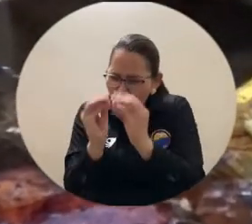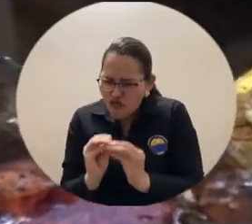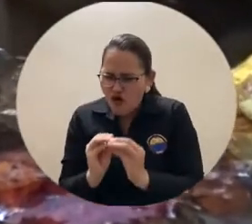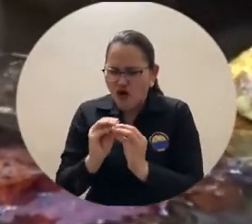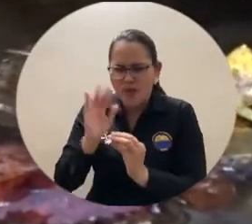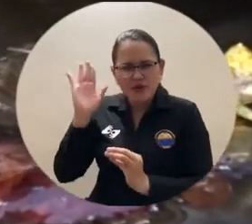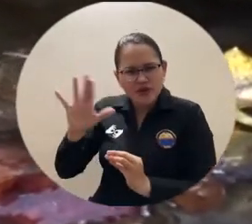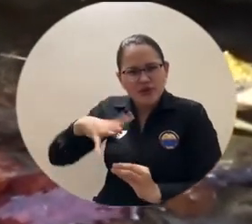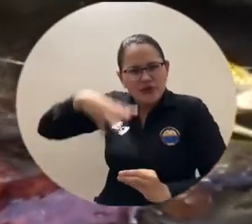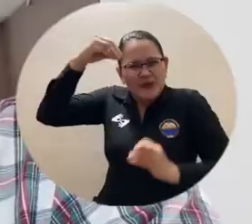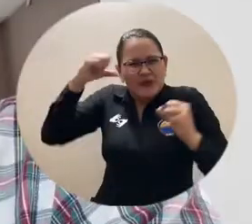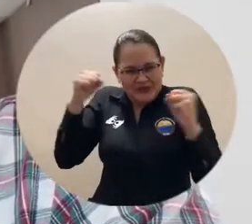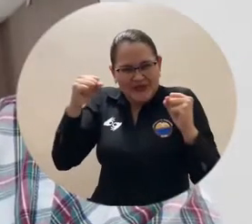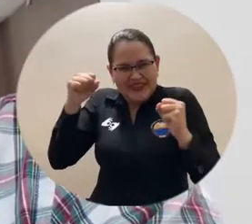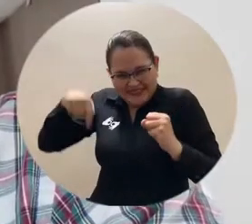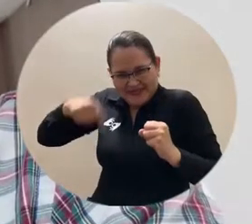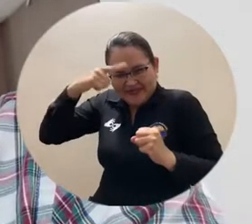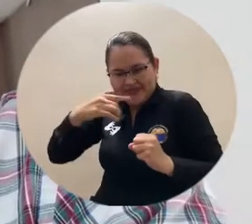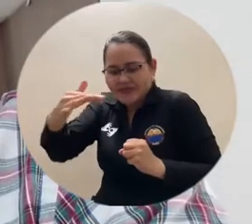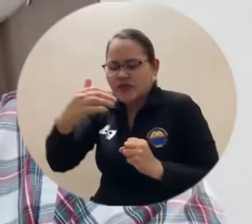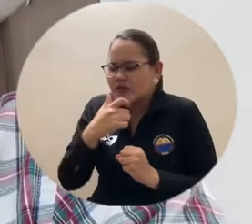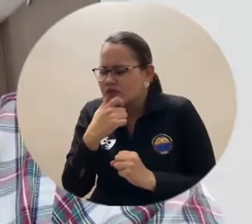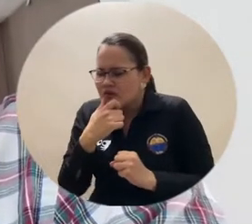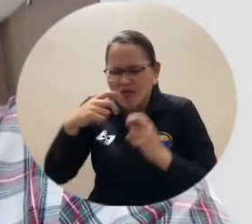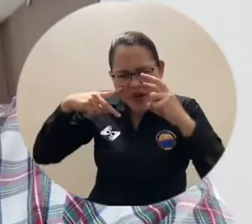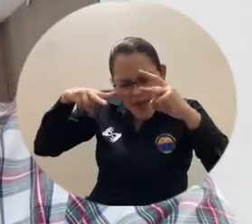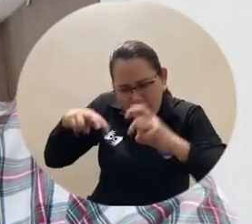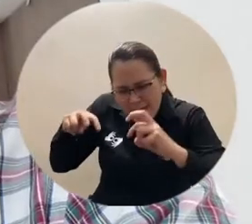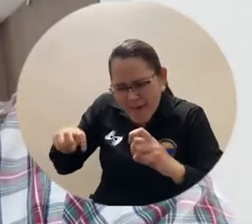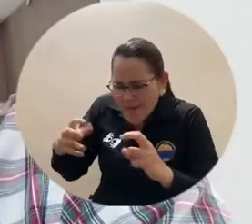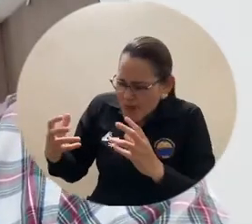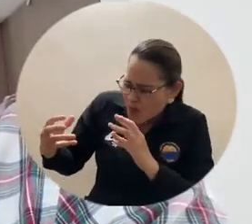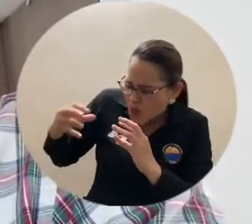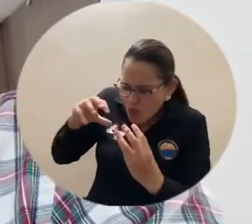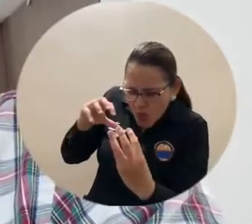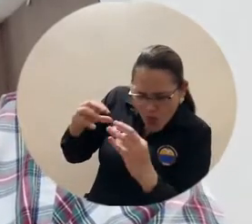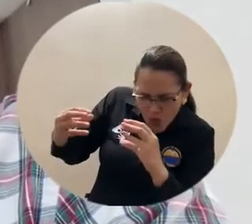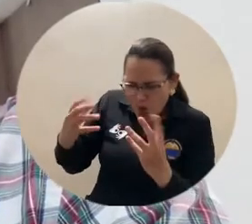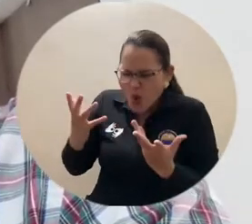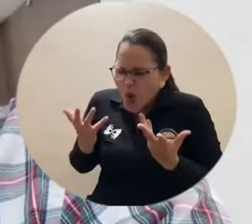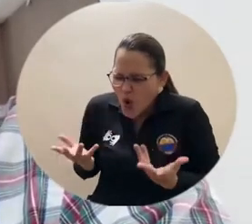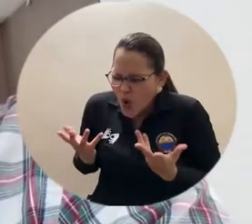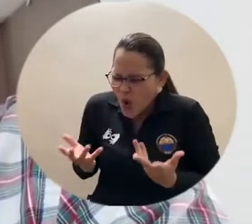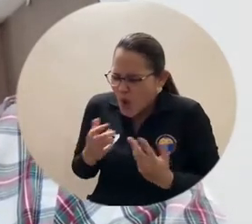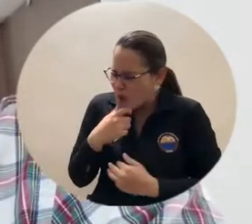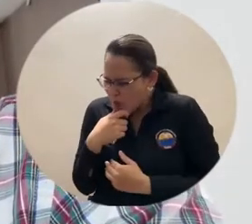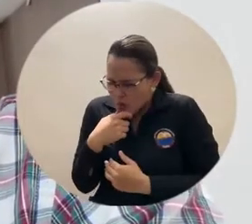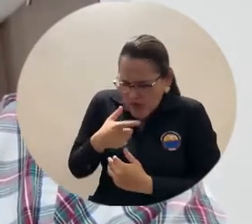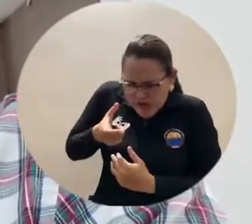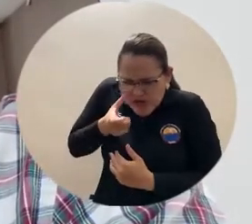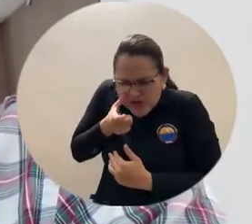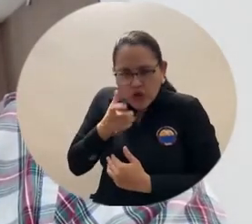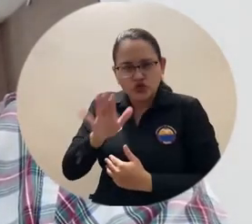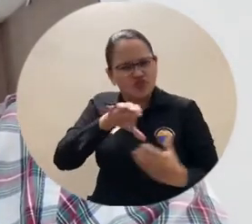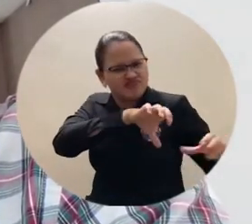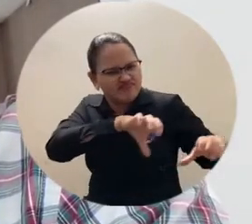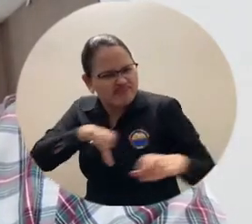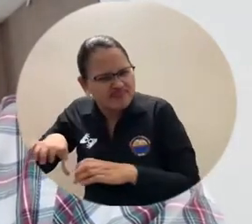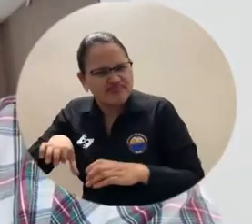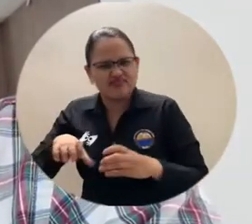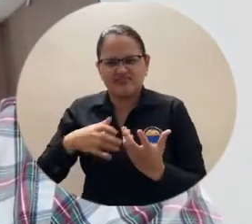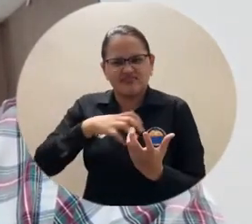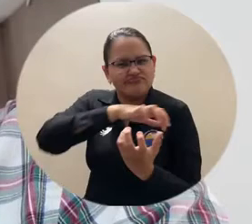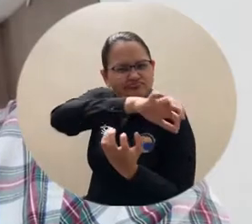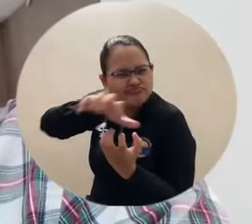Nos hemos dedicado a entender todos los aspectos comportamentales, ecológicos, reproductivos,